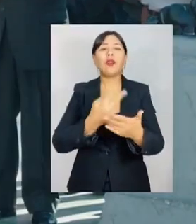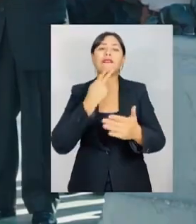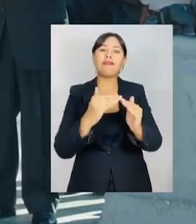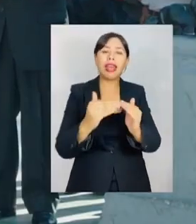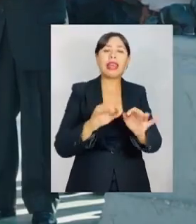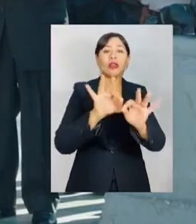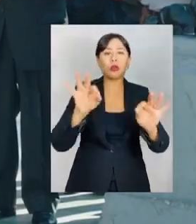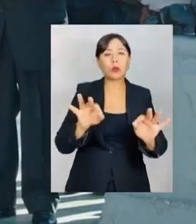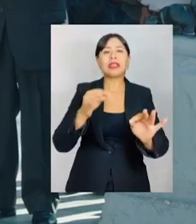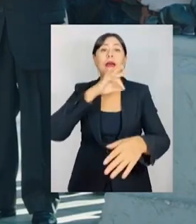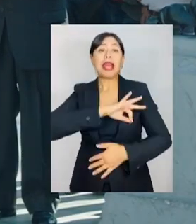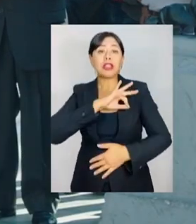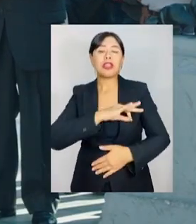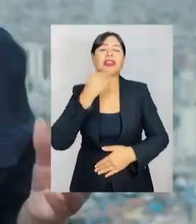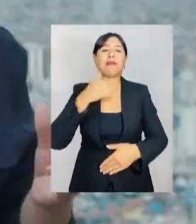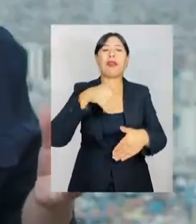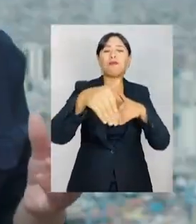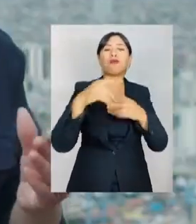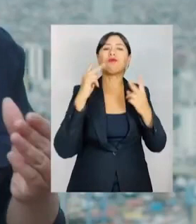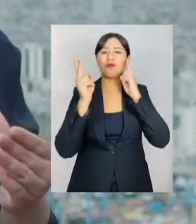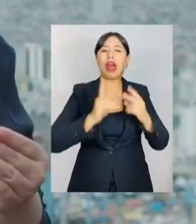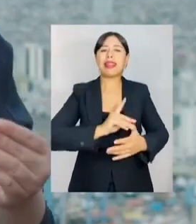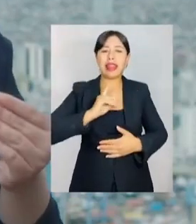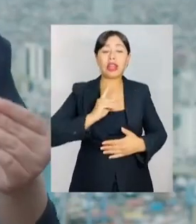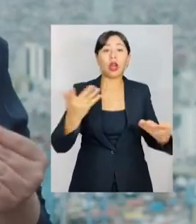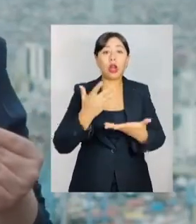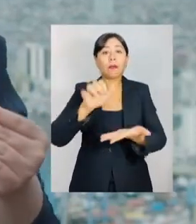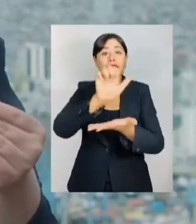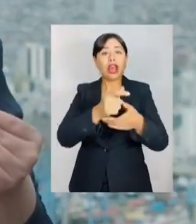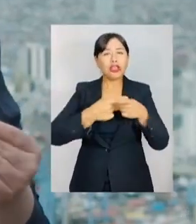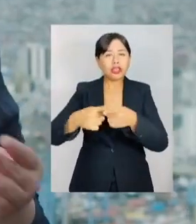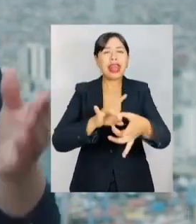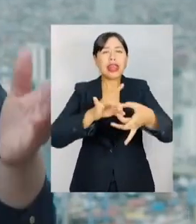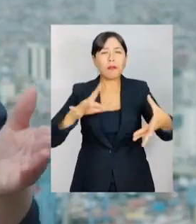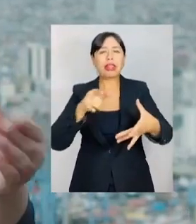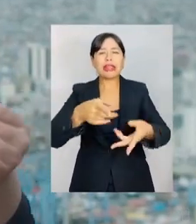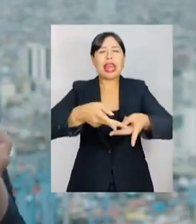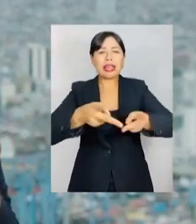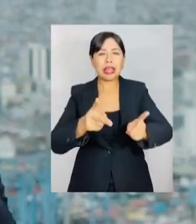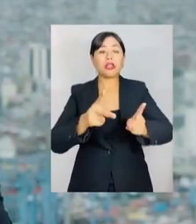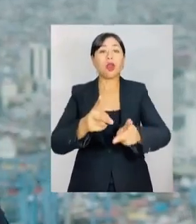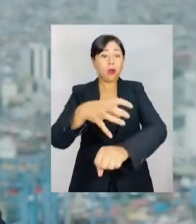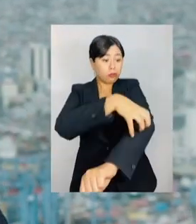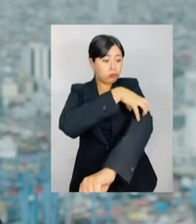Pensiones Y transporte digno A través de un estado Social y democrático De derecho Fortaleciendo las regiones Y la